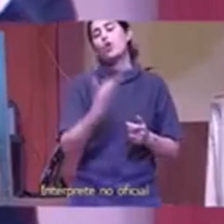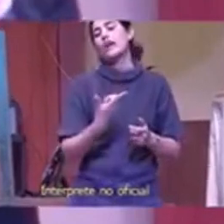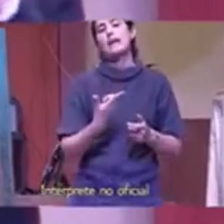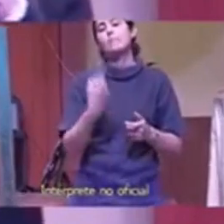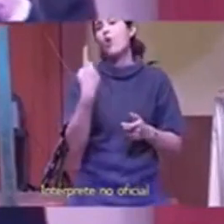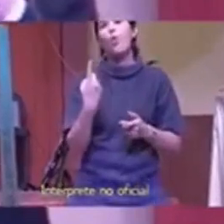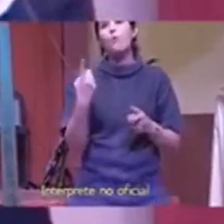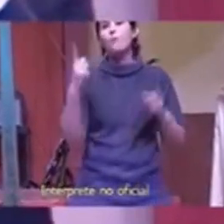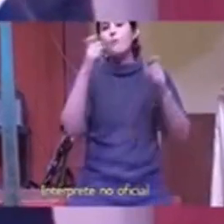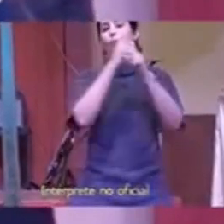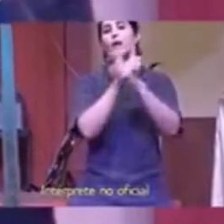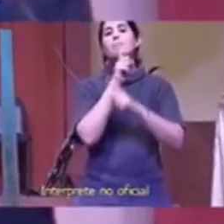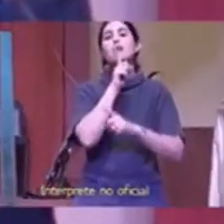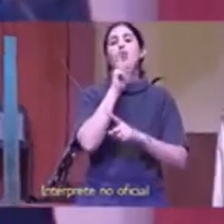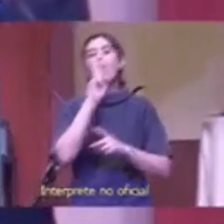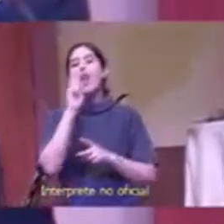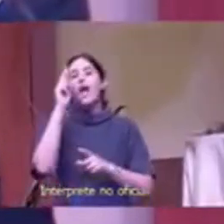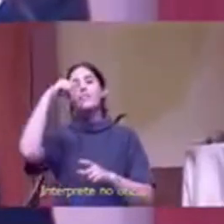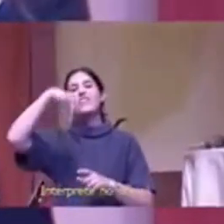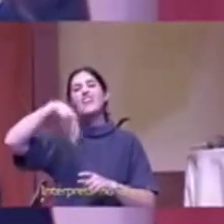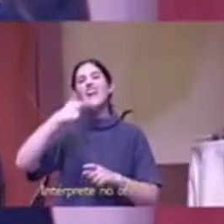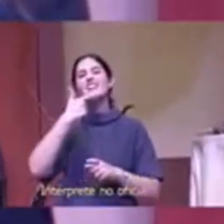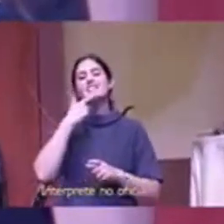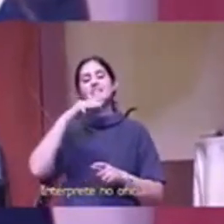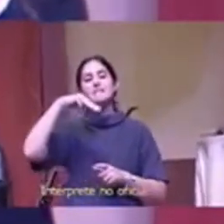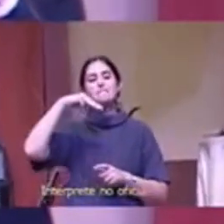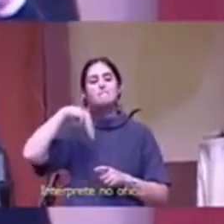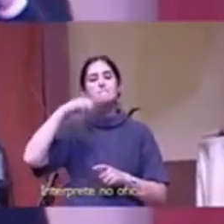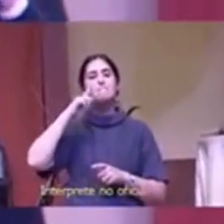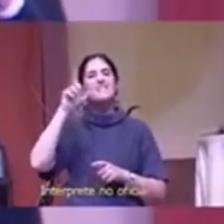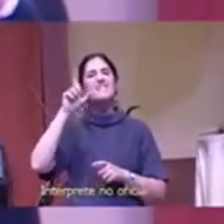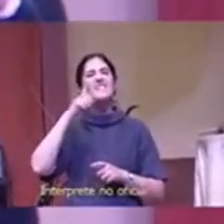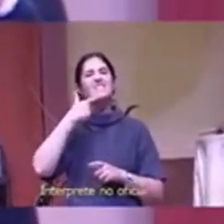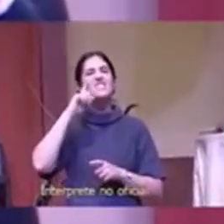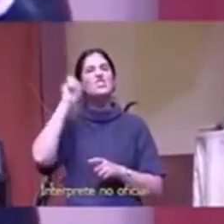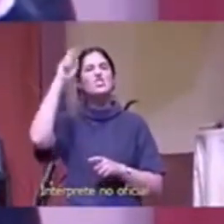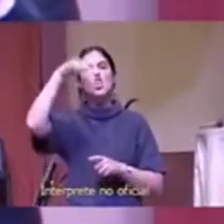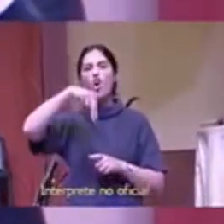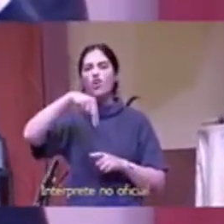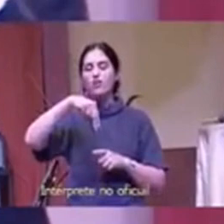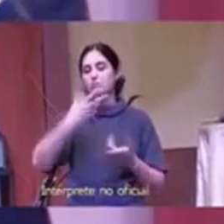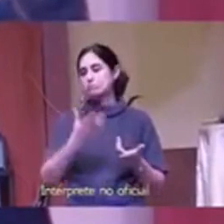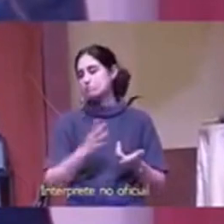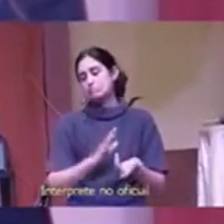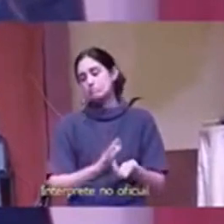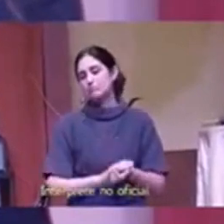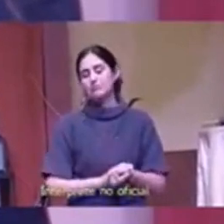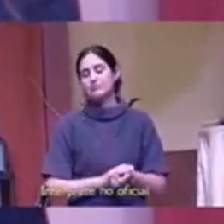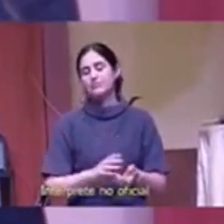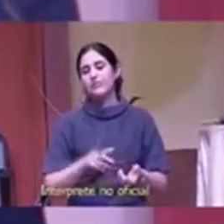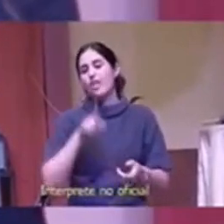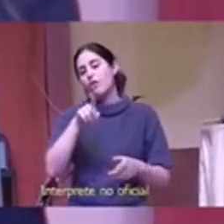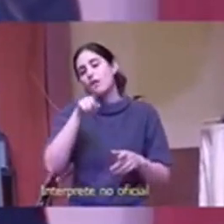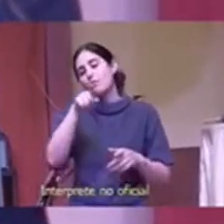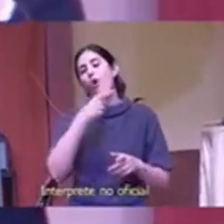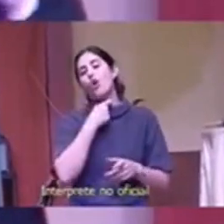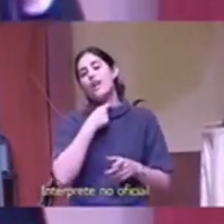con la transmisión y me traes tu auto y me pedís que lo arregle y mientras